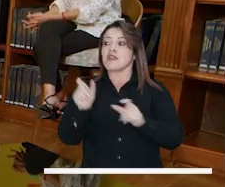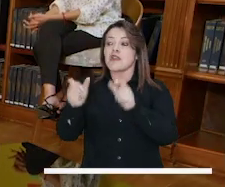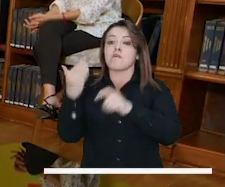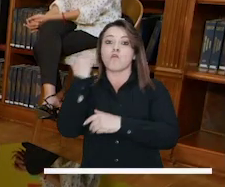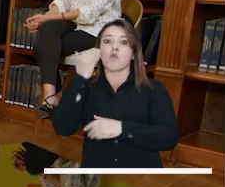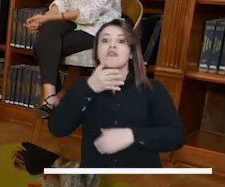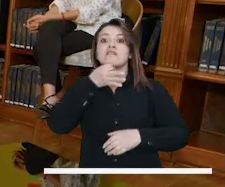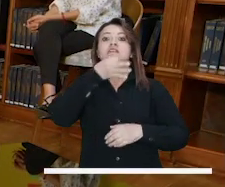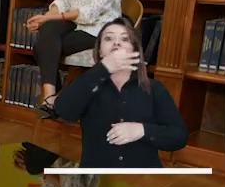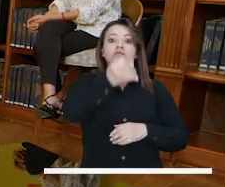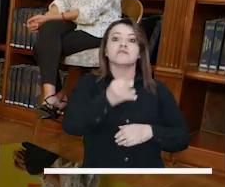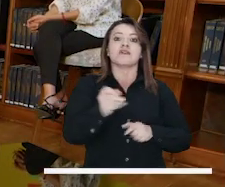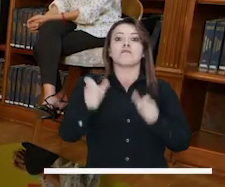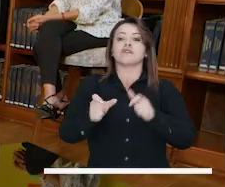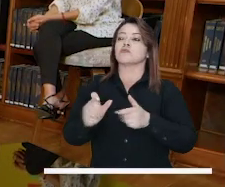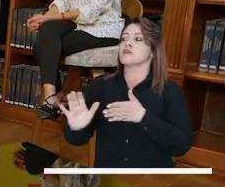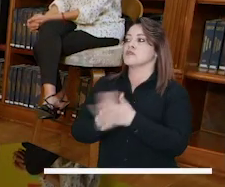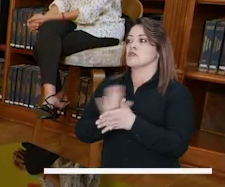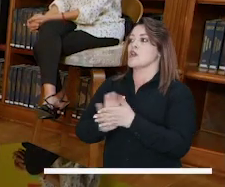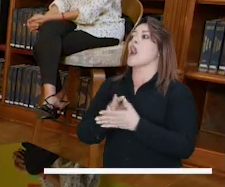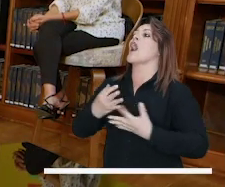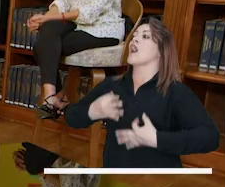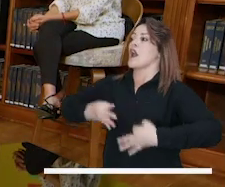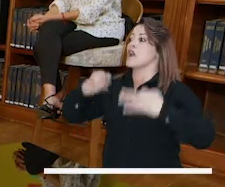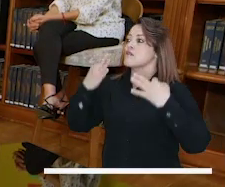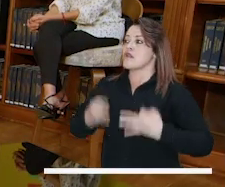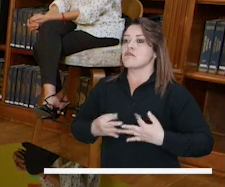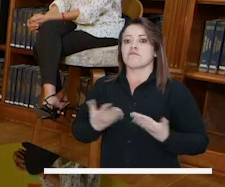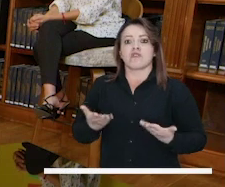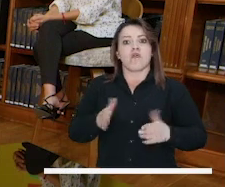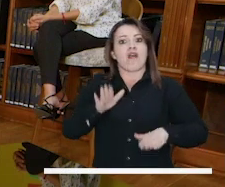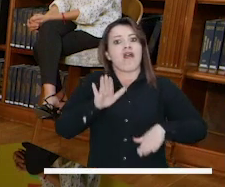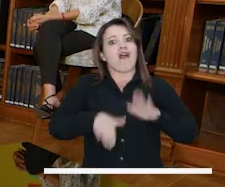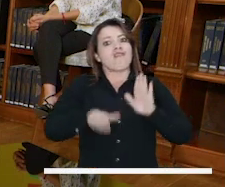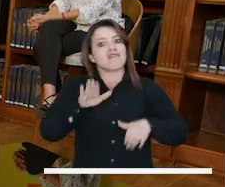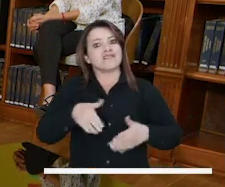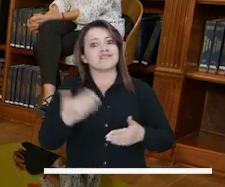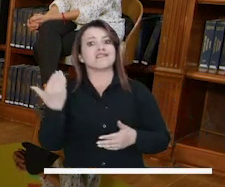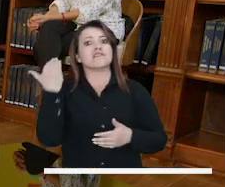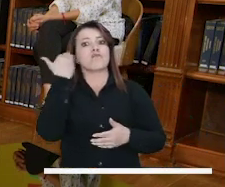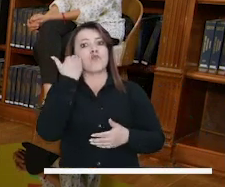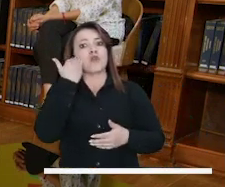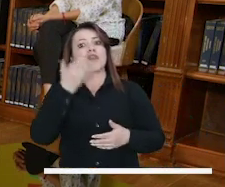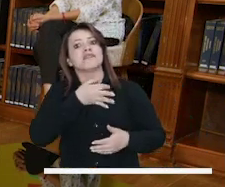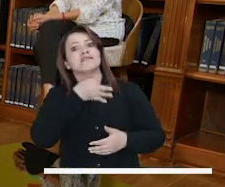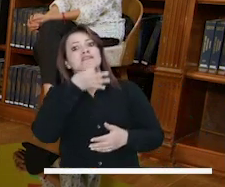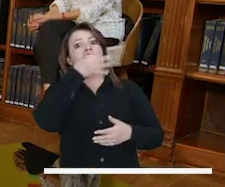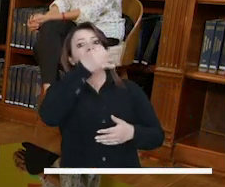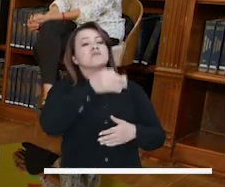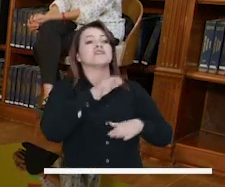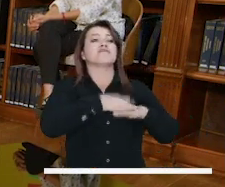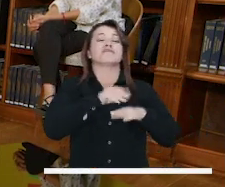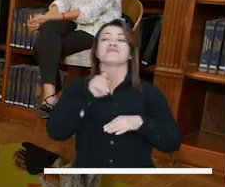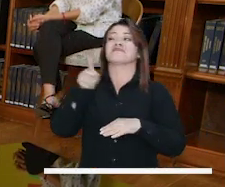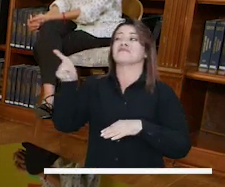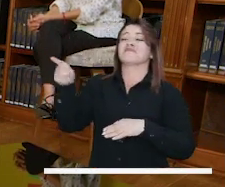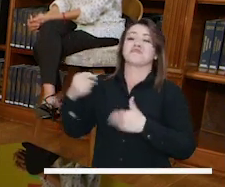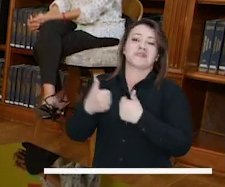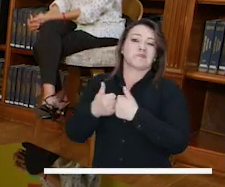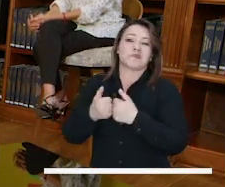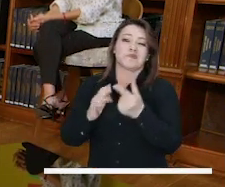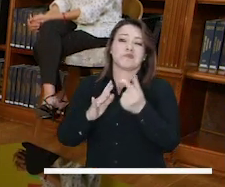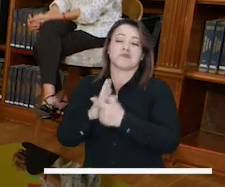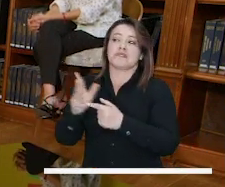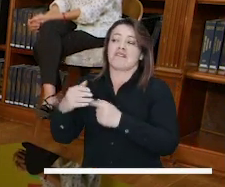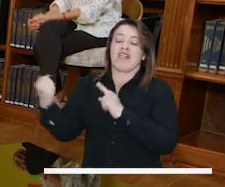barreras de acceso, que cuando hagan la denuncia les crean, que no las revictimicen, porque